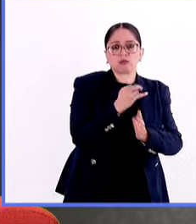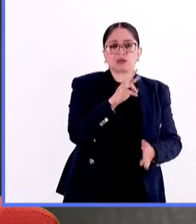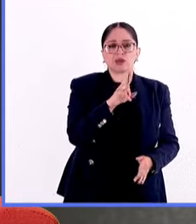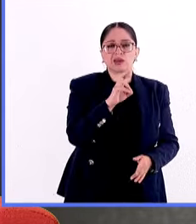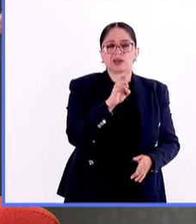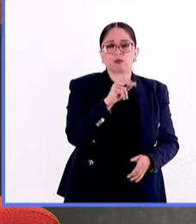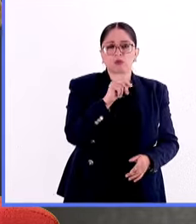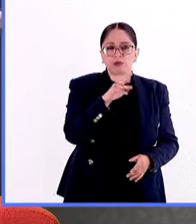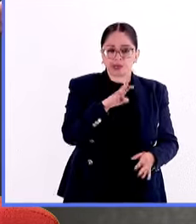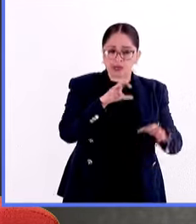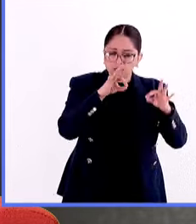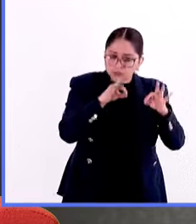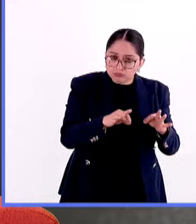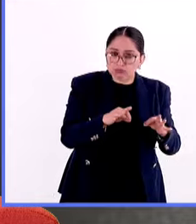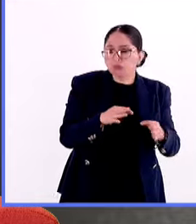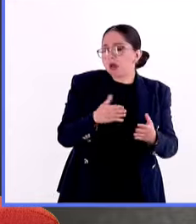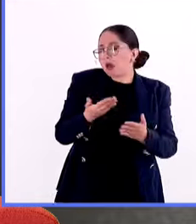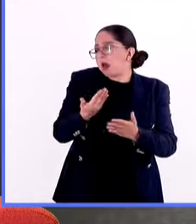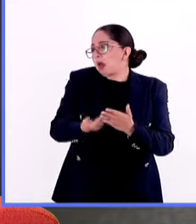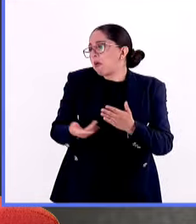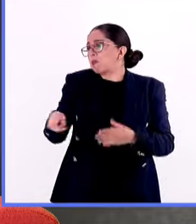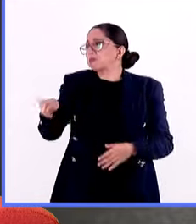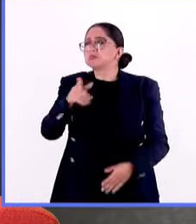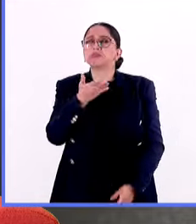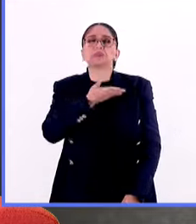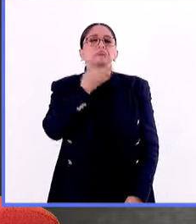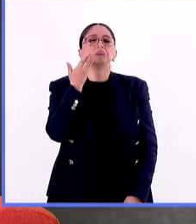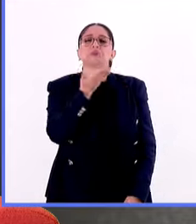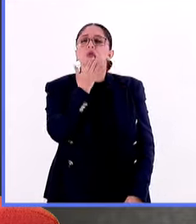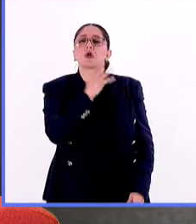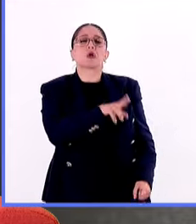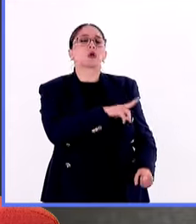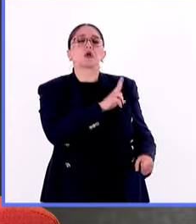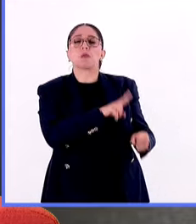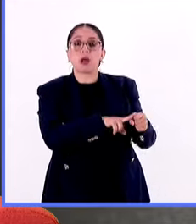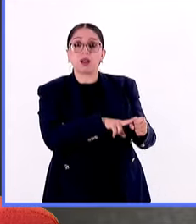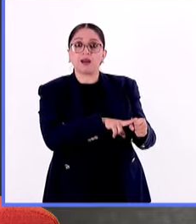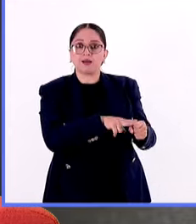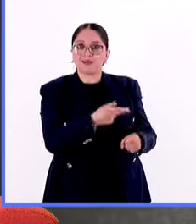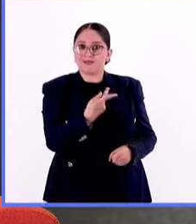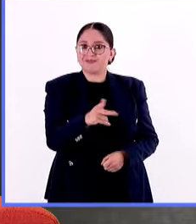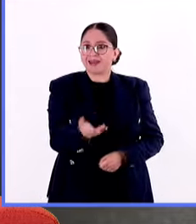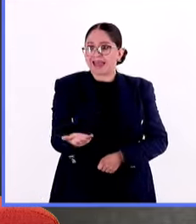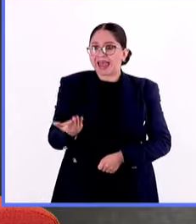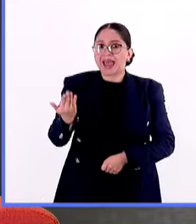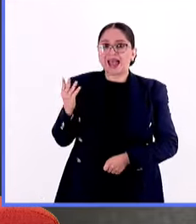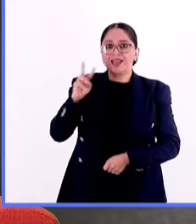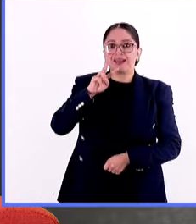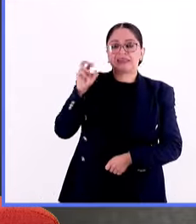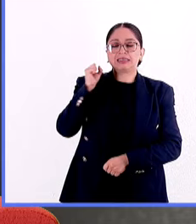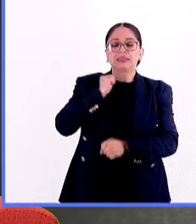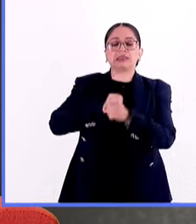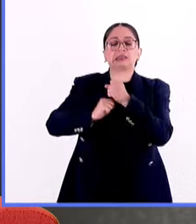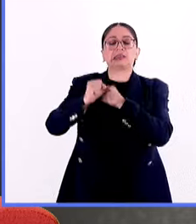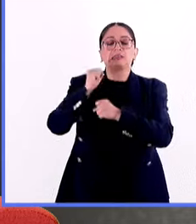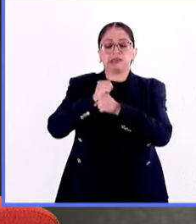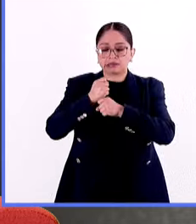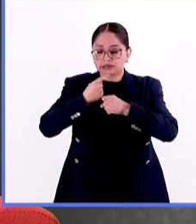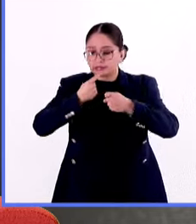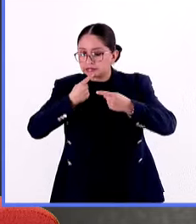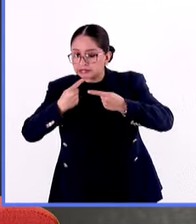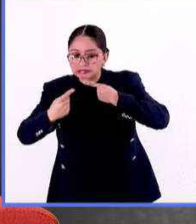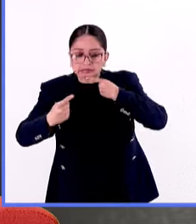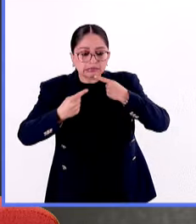muy normal. Muy común, claro, sí. Pero desde hace más de 200 años se discutió la forma en la que se iba a organizar esa